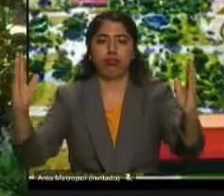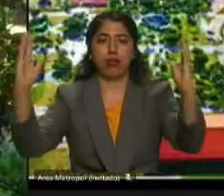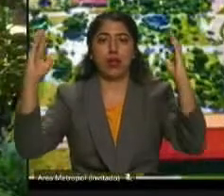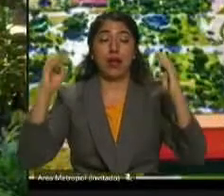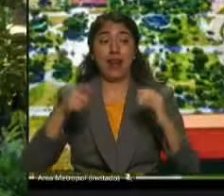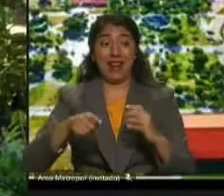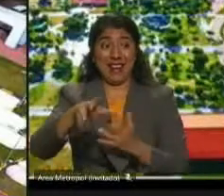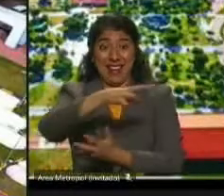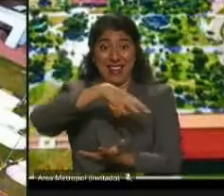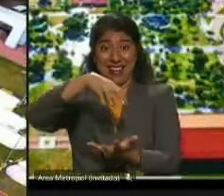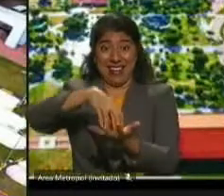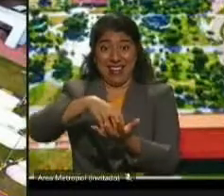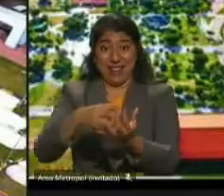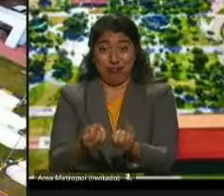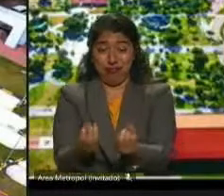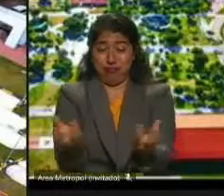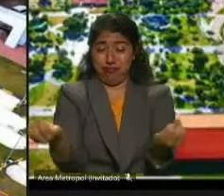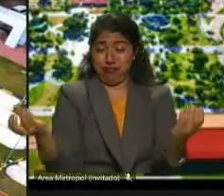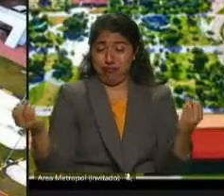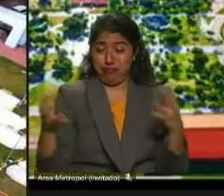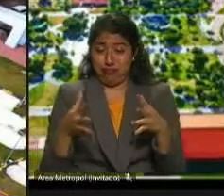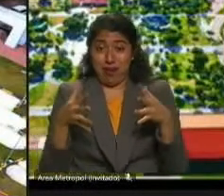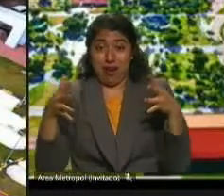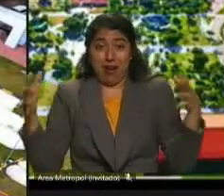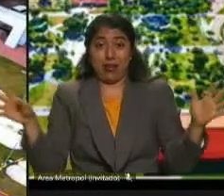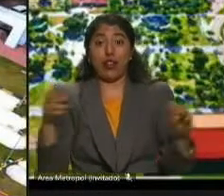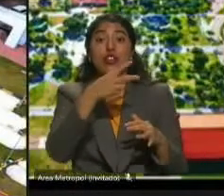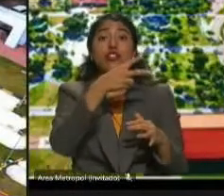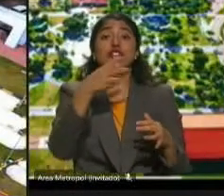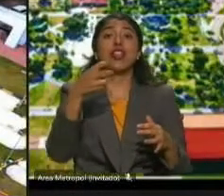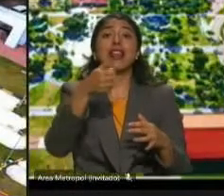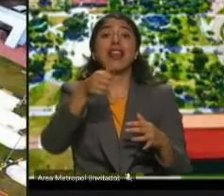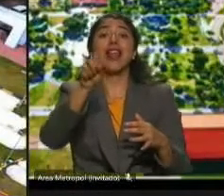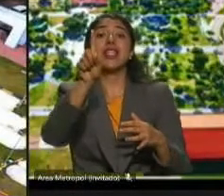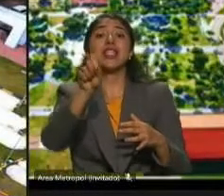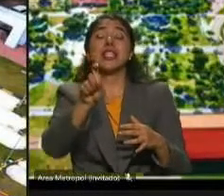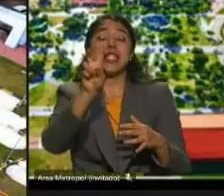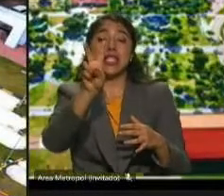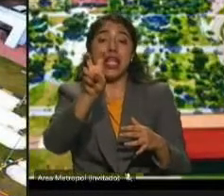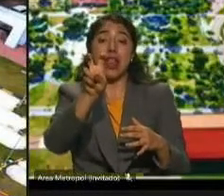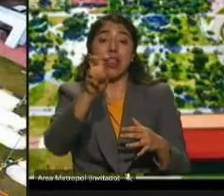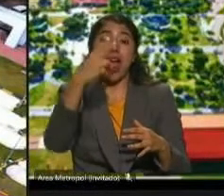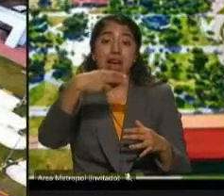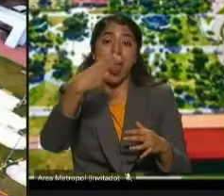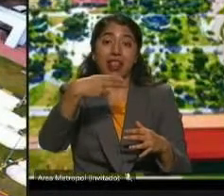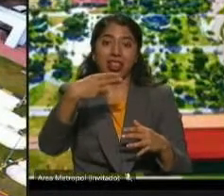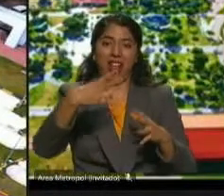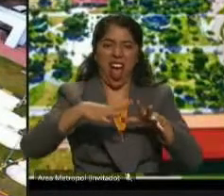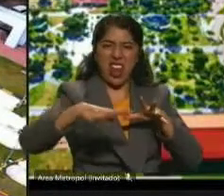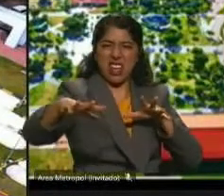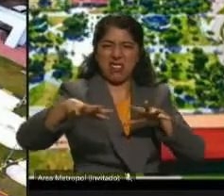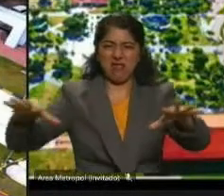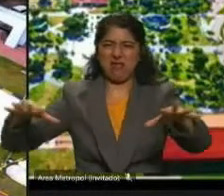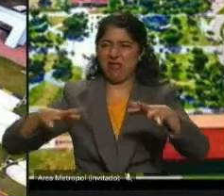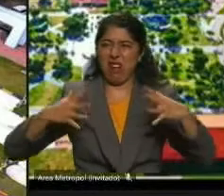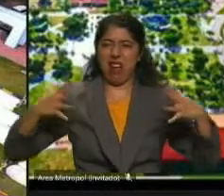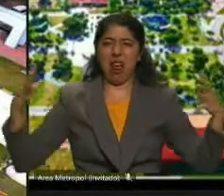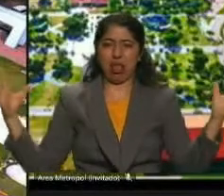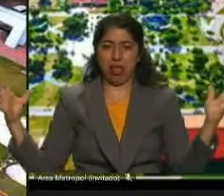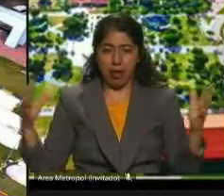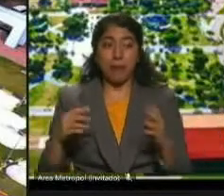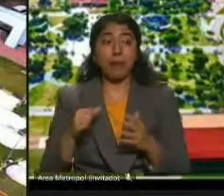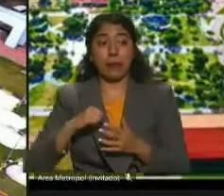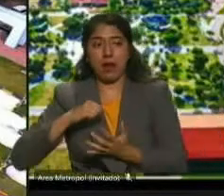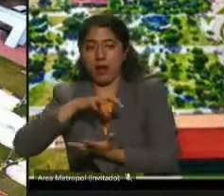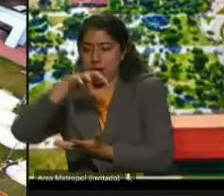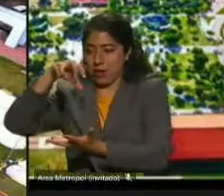hectáreas, son espacios gigantes, tenemos un centro de educación ambiental que trabaja en todo lo que es la